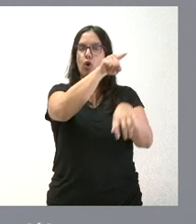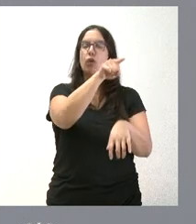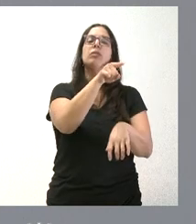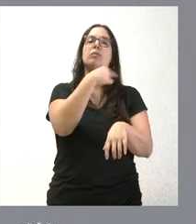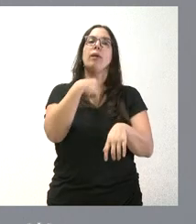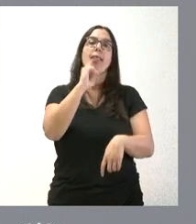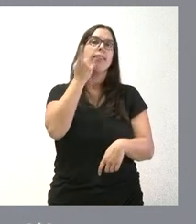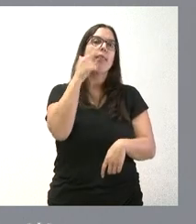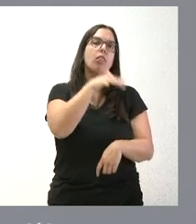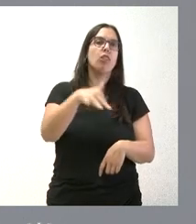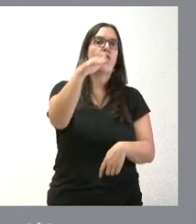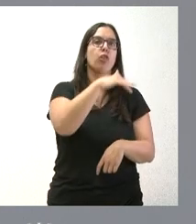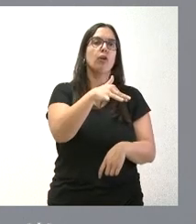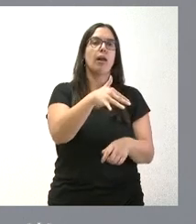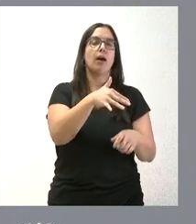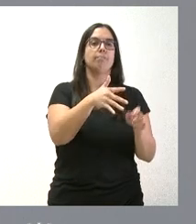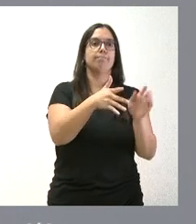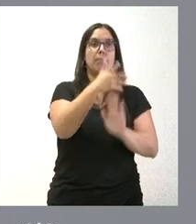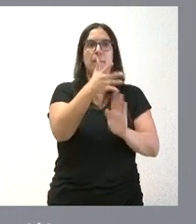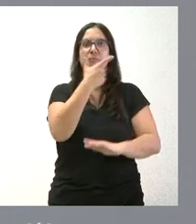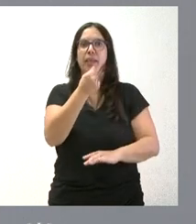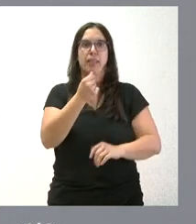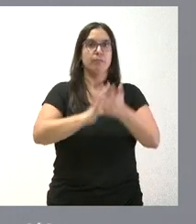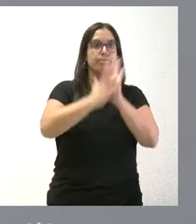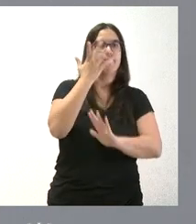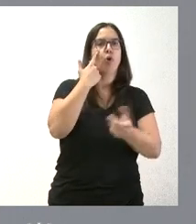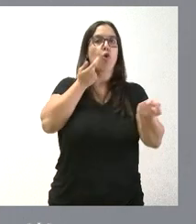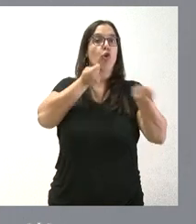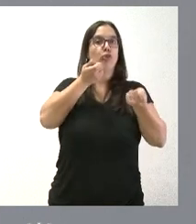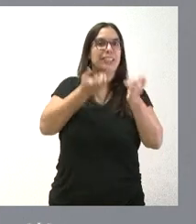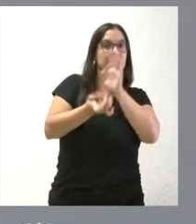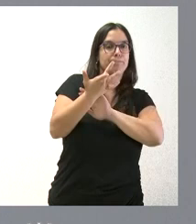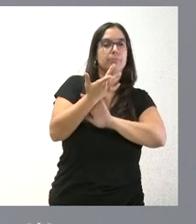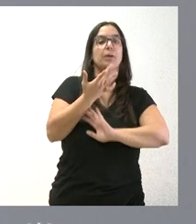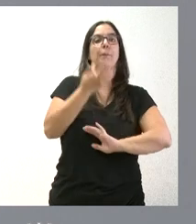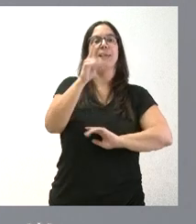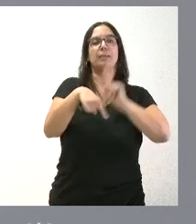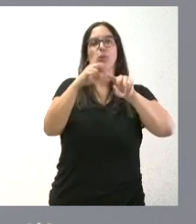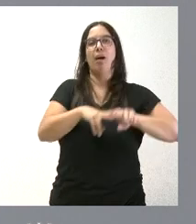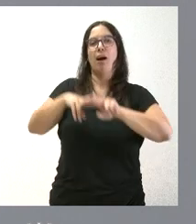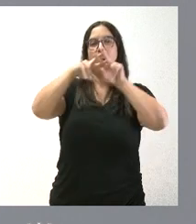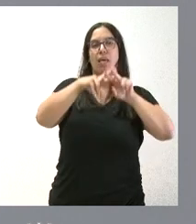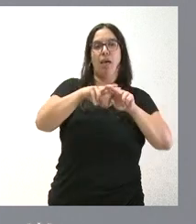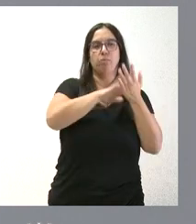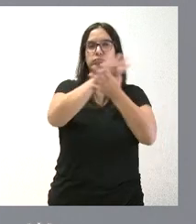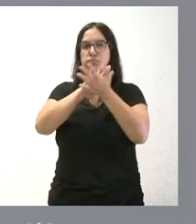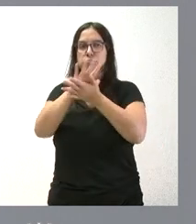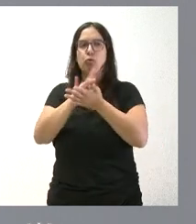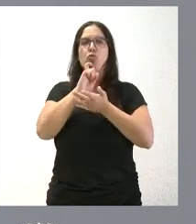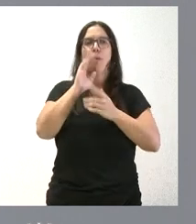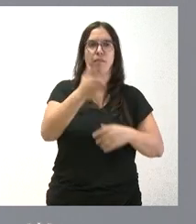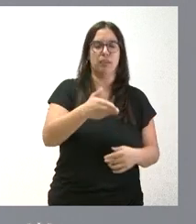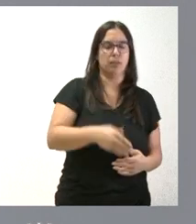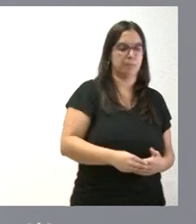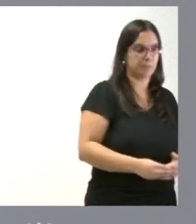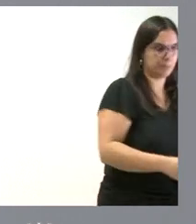zonas más propensas a sufrir algún incendio, monitorizarlo cuando se produzca y analizar los daños cuando se haya extinguido. Este